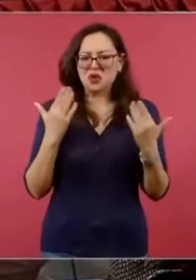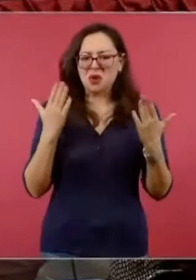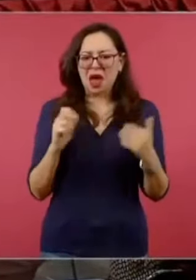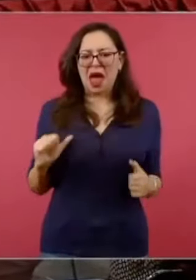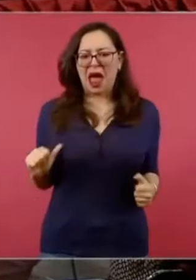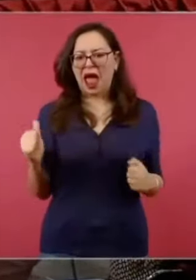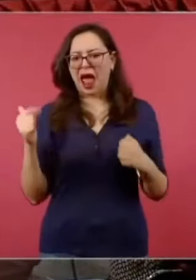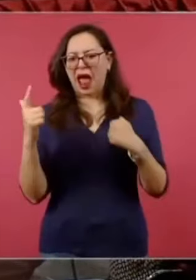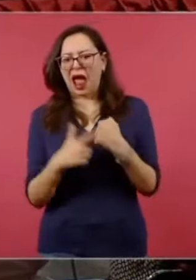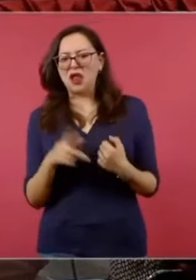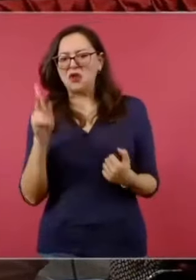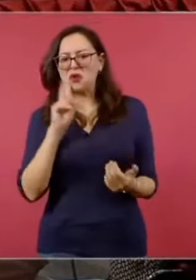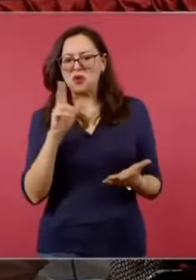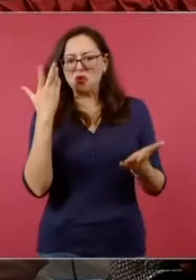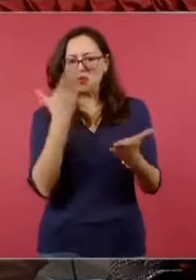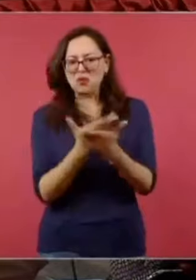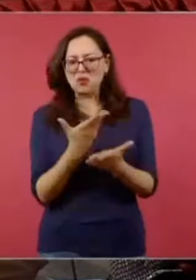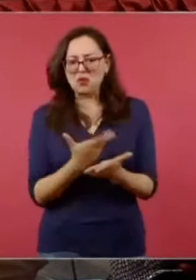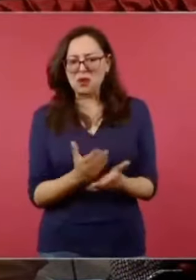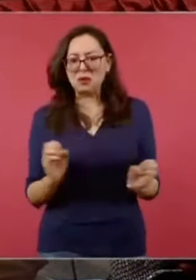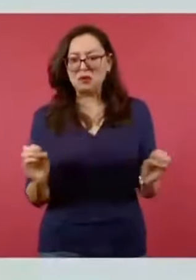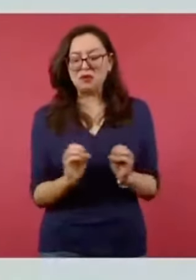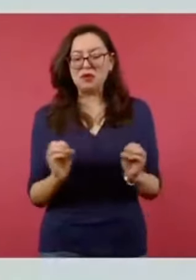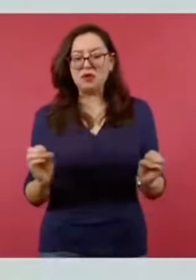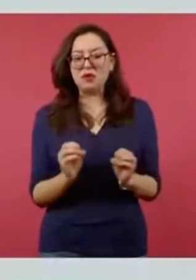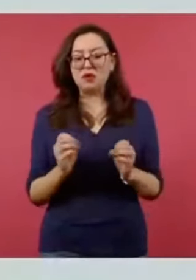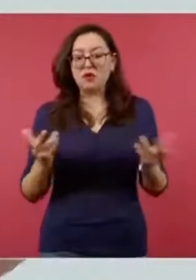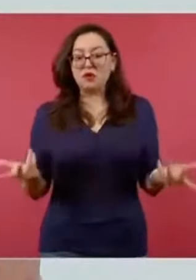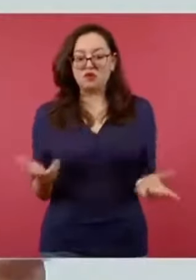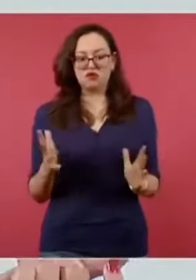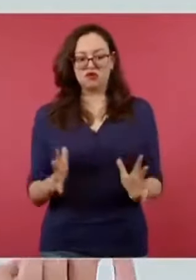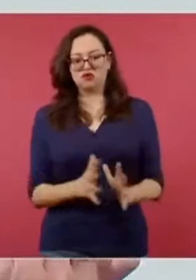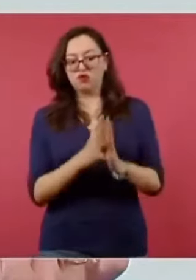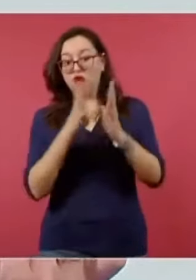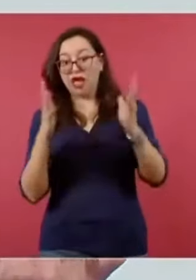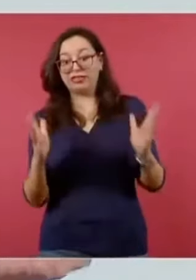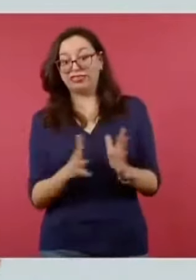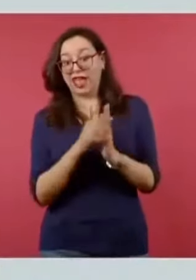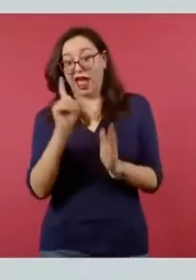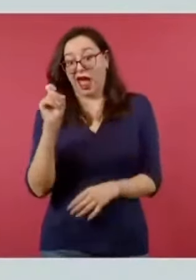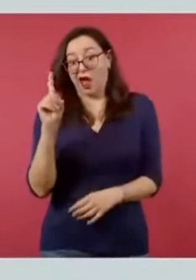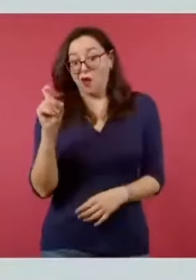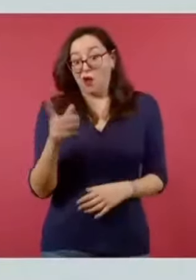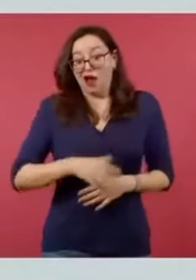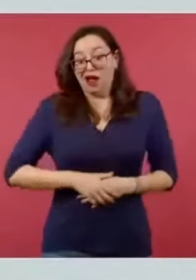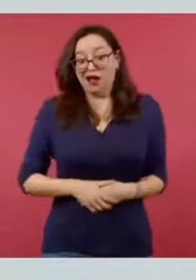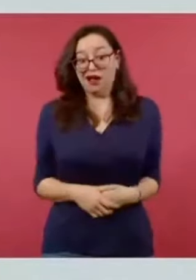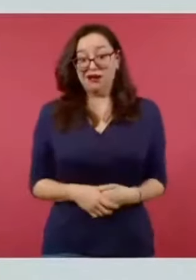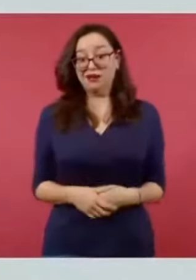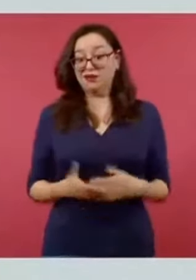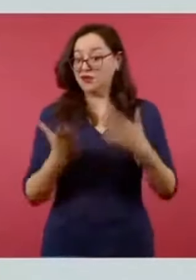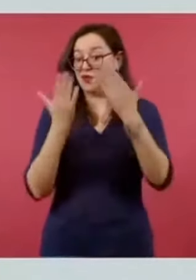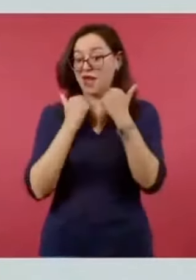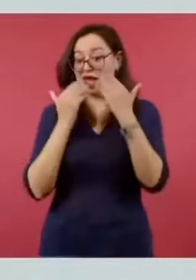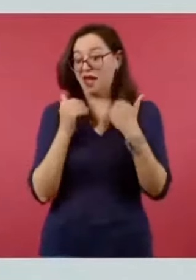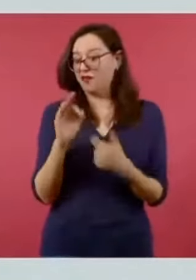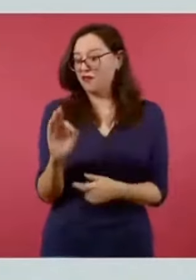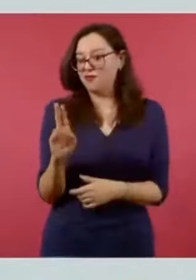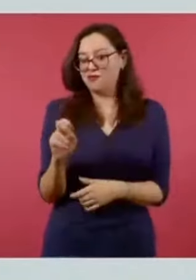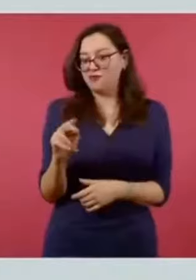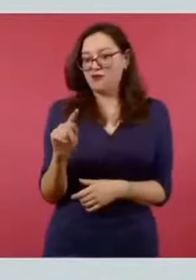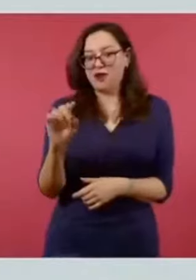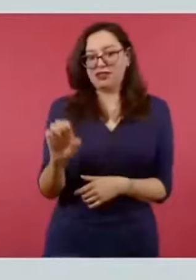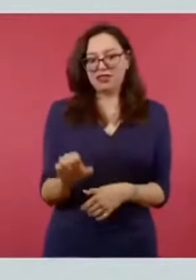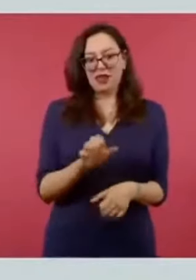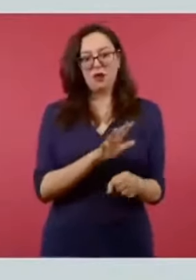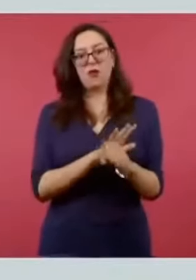una prueba. Y su fuente creemos que es la de los deseos, porque el tema, decimos